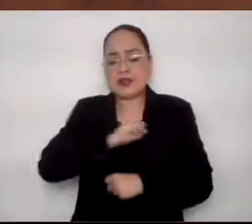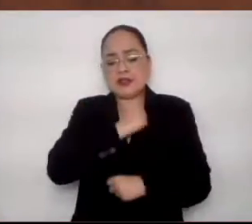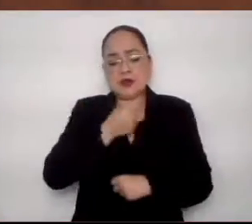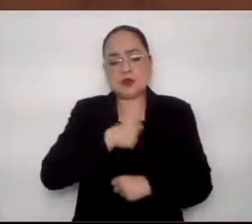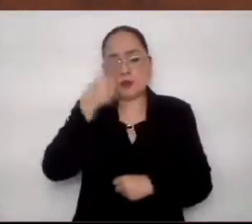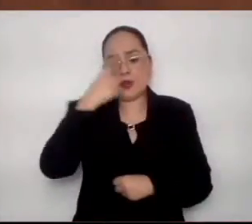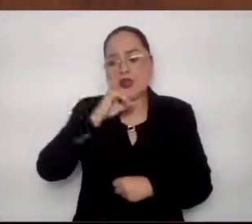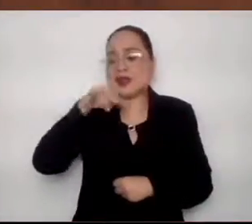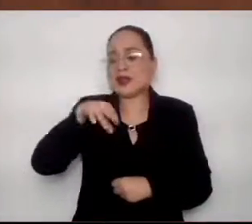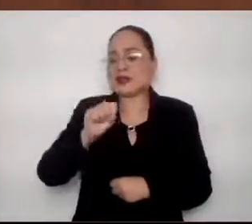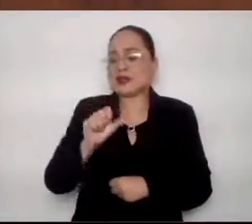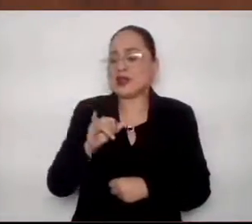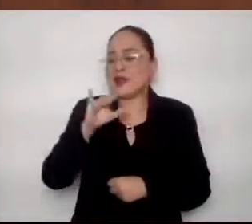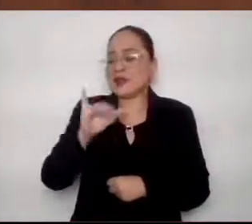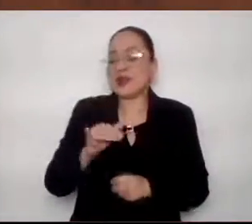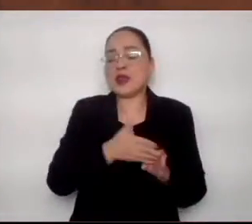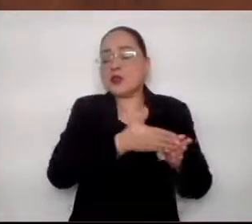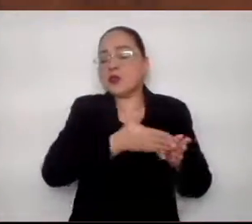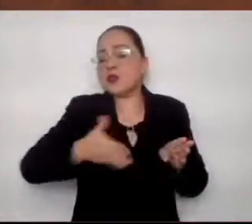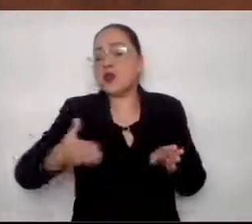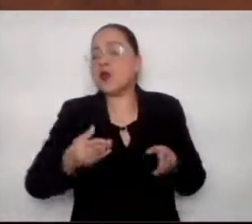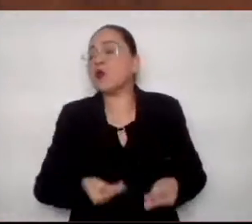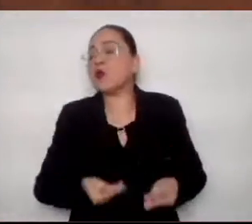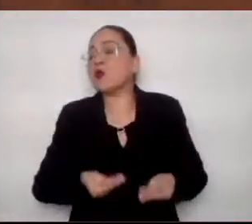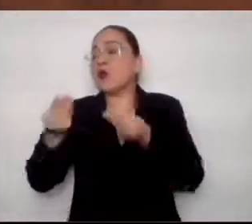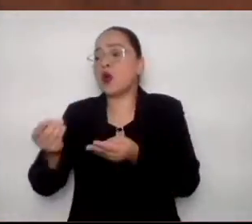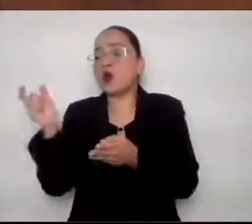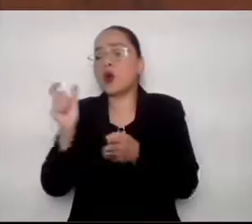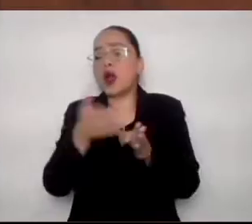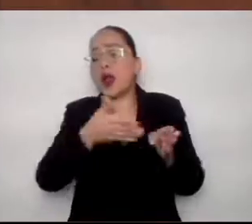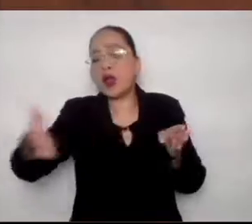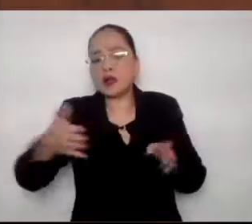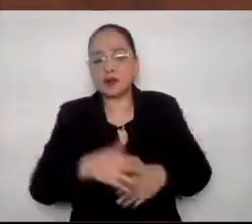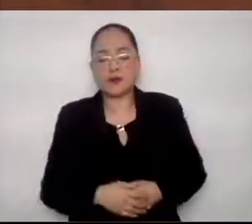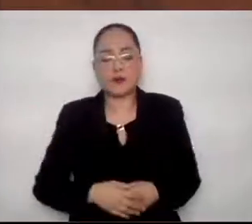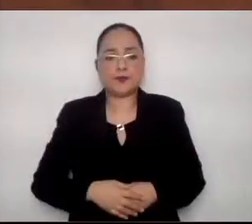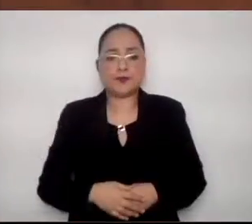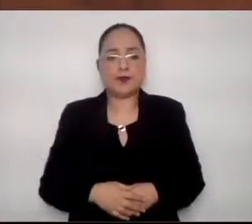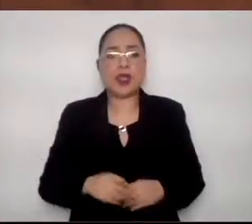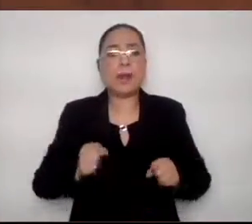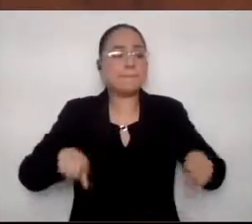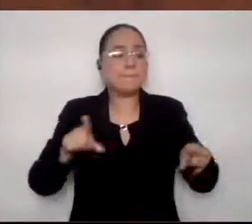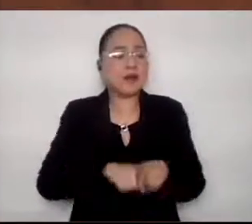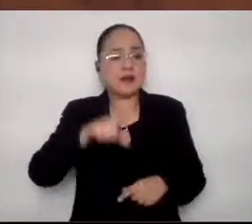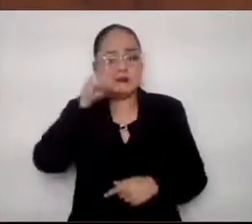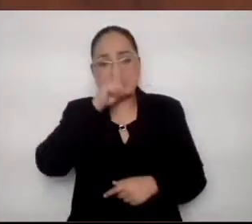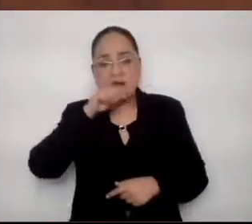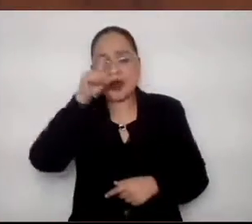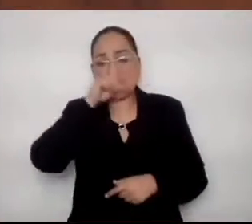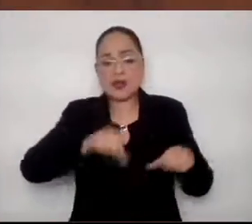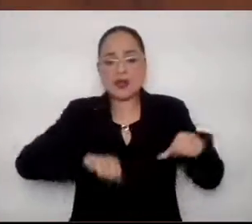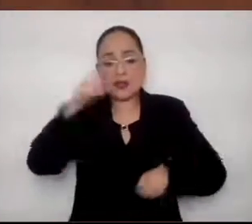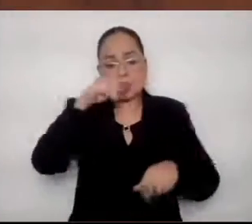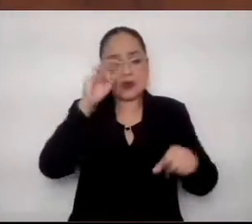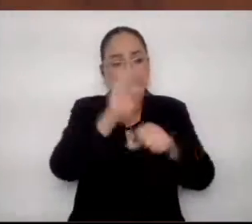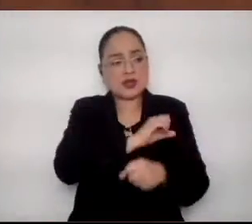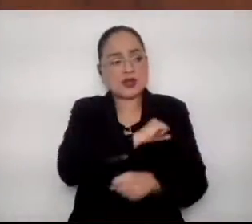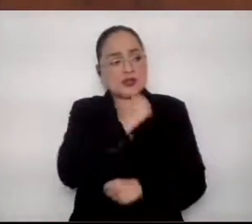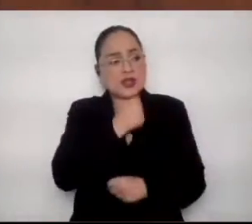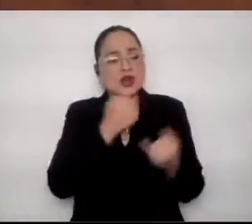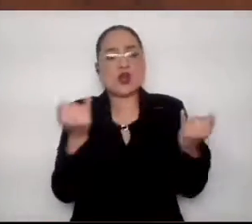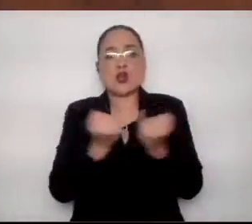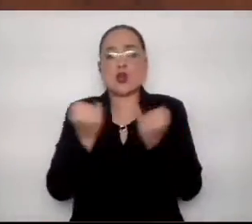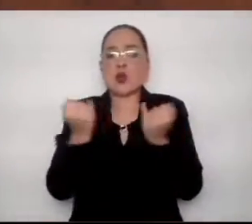De las lecciones aprendidas de la pandemia, en que las acciones, así como las inacciones, determinaron el desarrollo de la contingencia